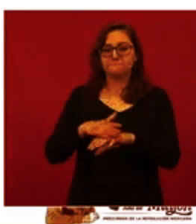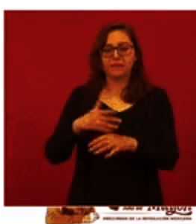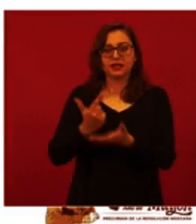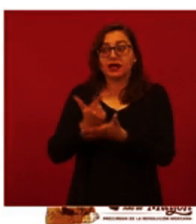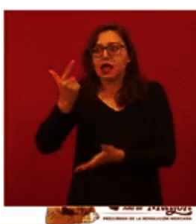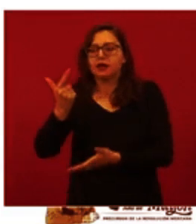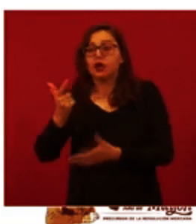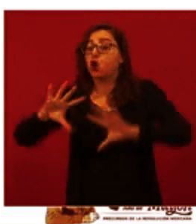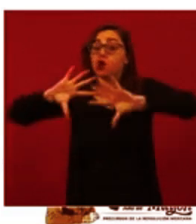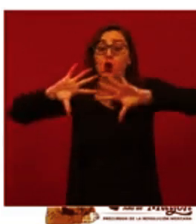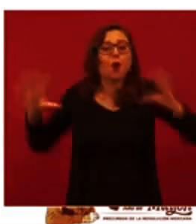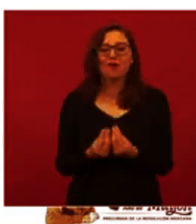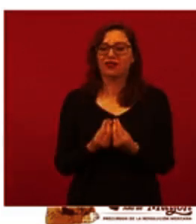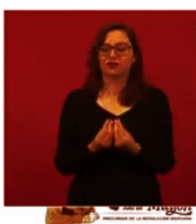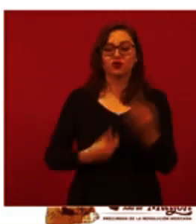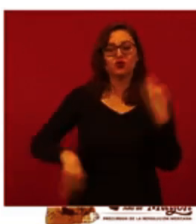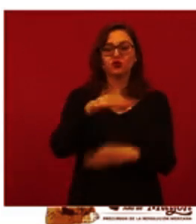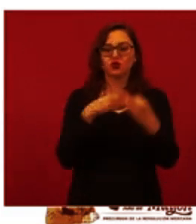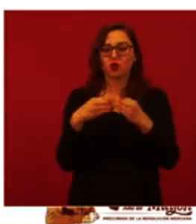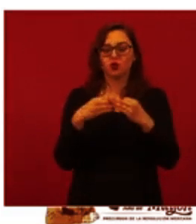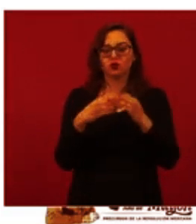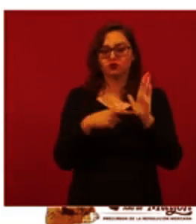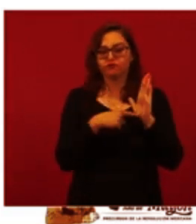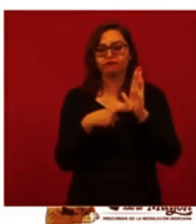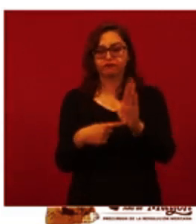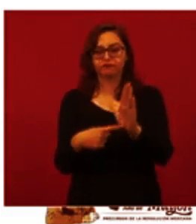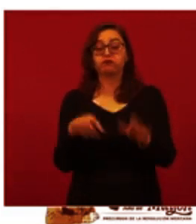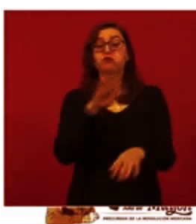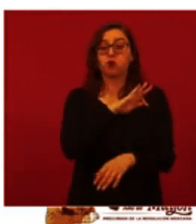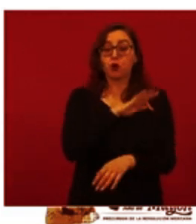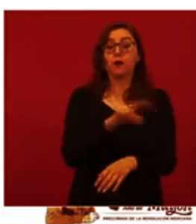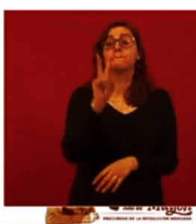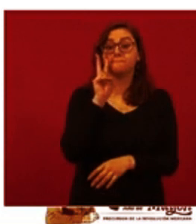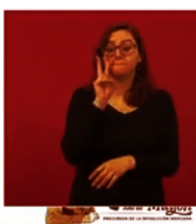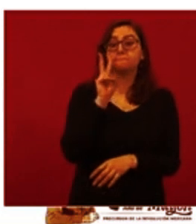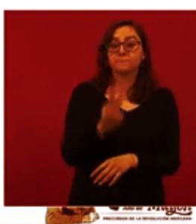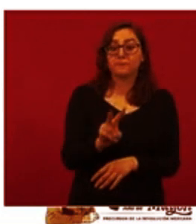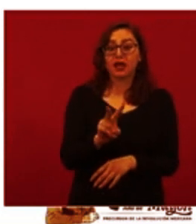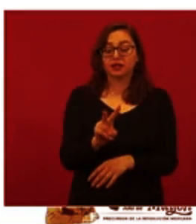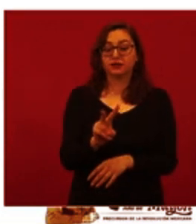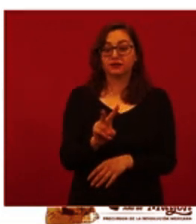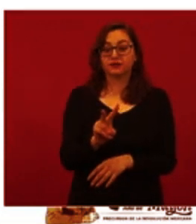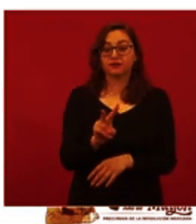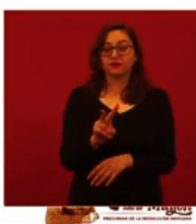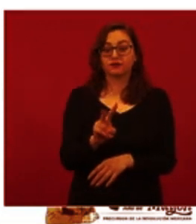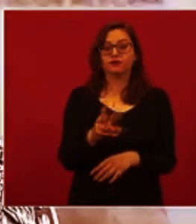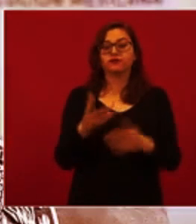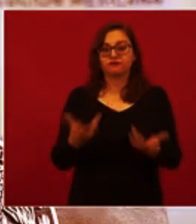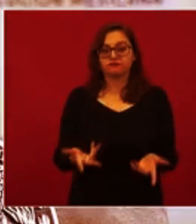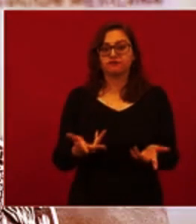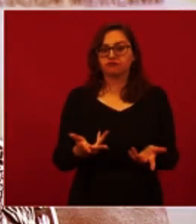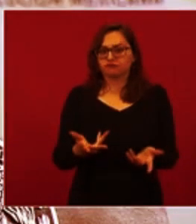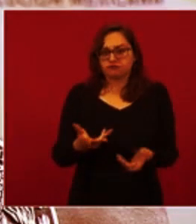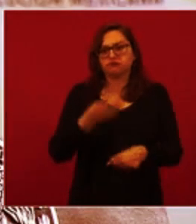sumadas aquí. Y vean ustedes cómo, tal como hemos venido anunciando, en su momento presentaríamos